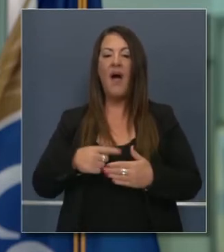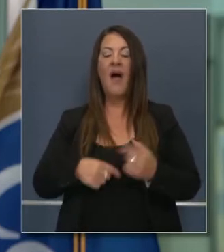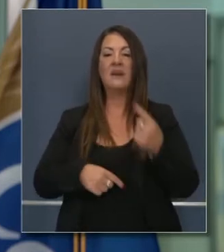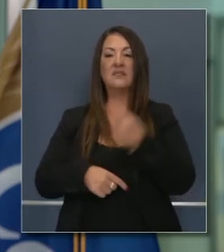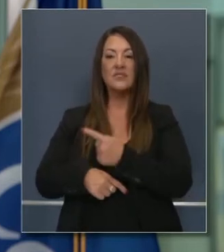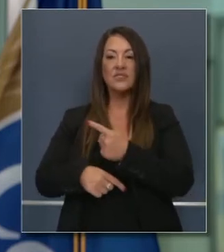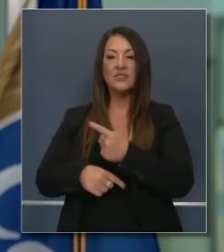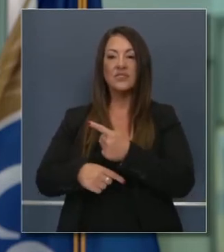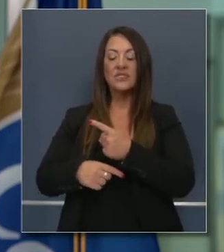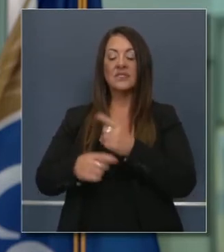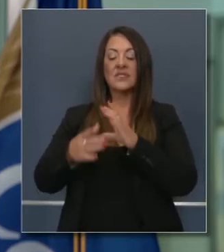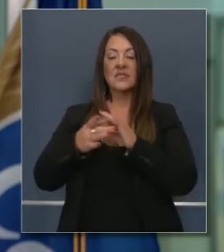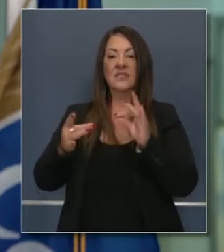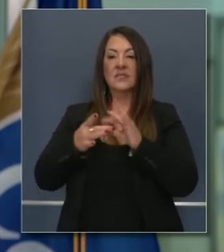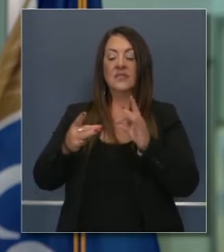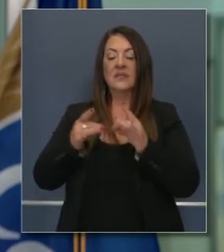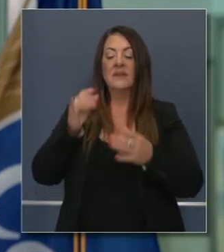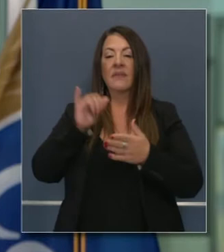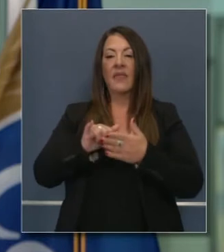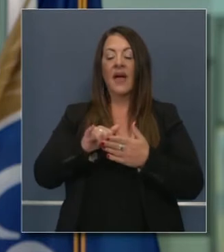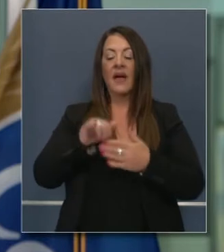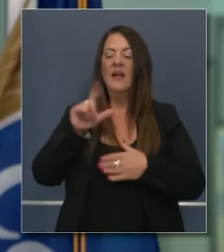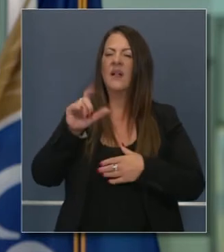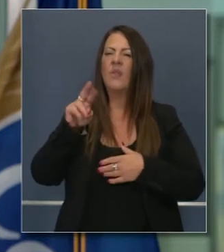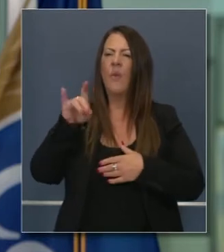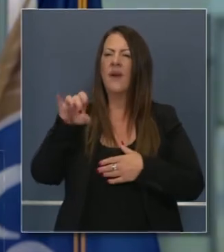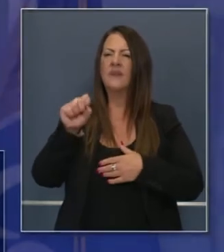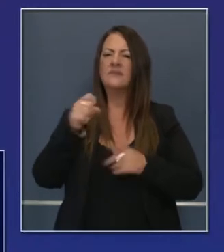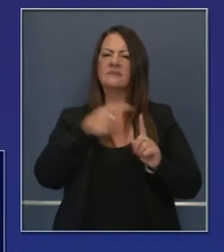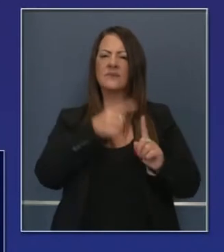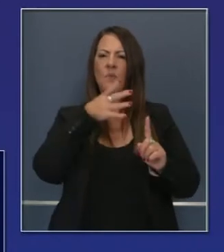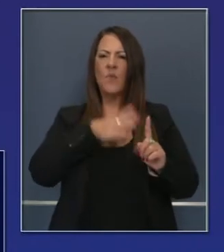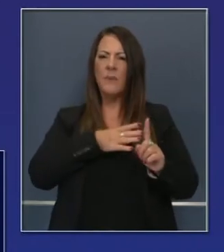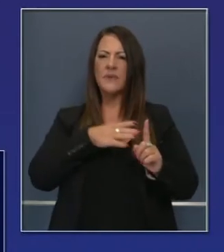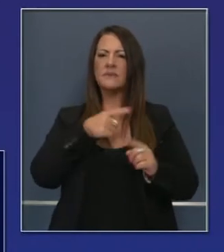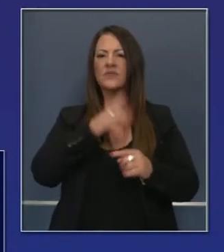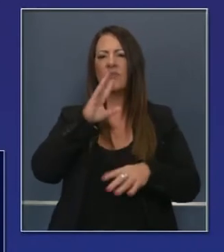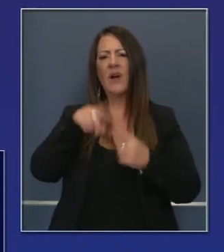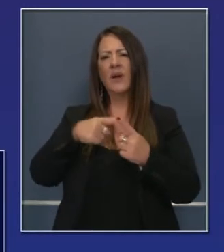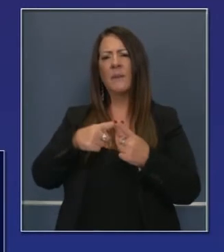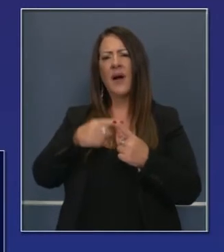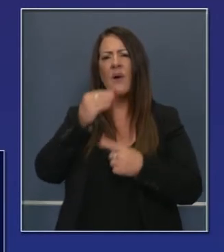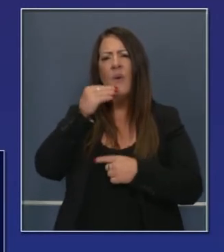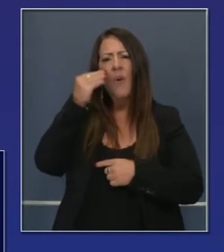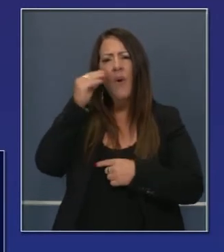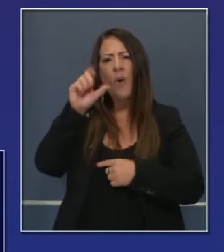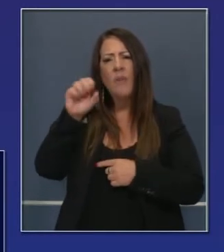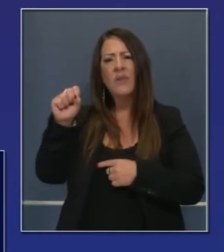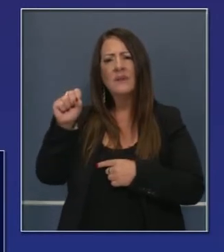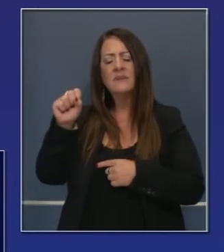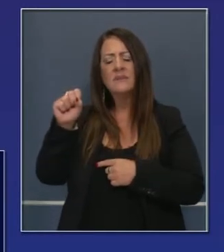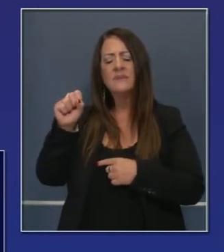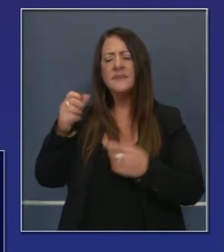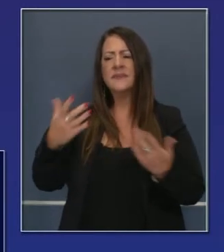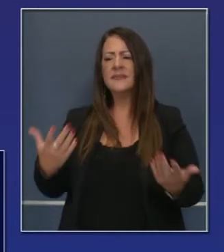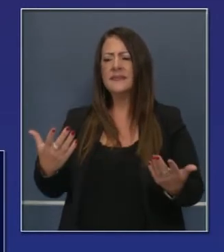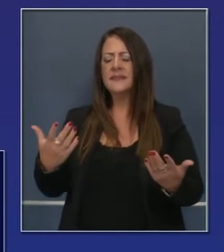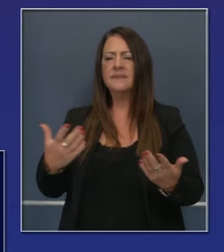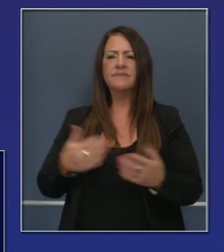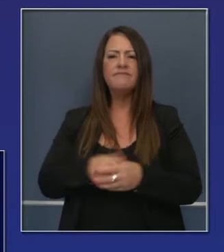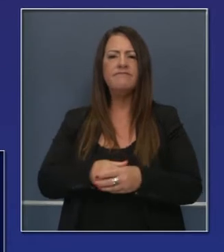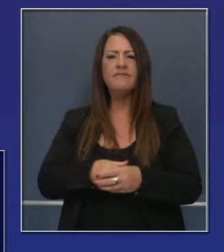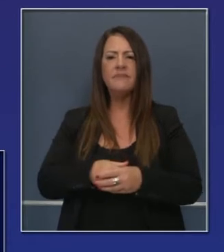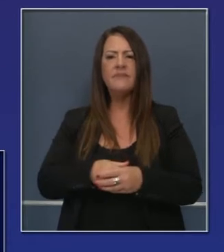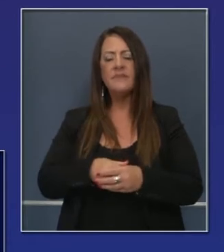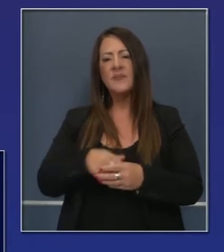acaba de mencionar que no es solamente asuntos de vivienda, sino que ella habló de las personas desalojadas, las personas